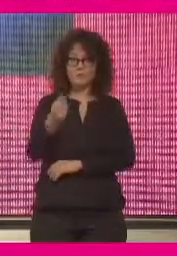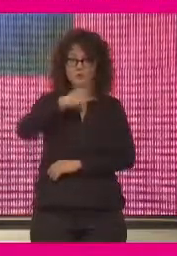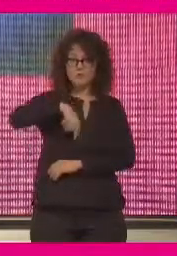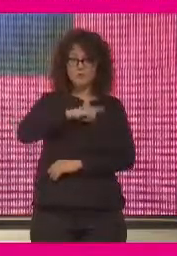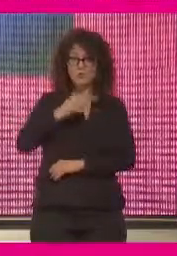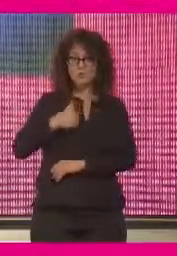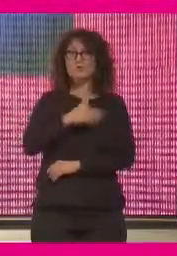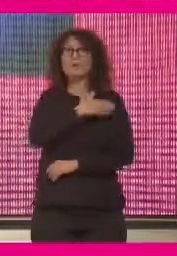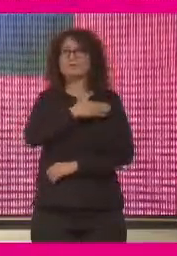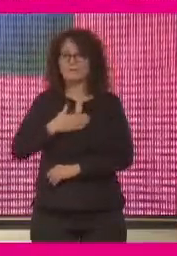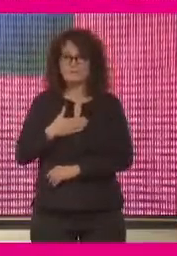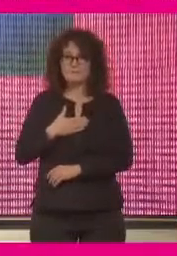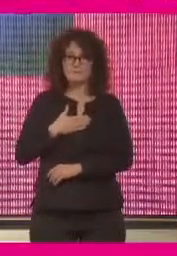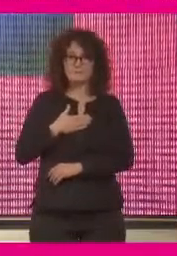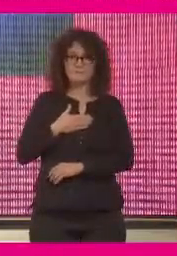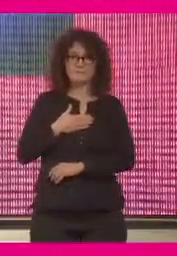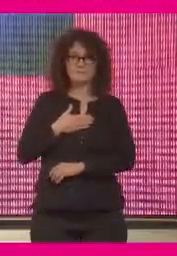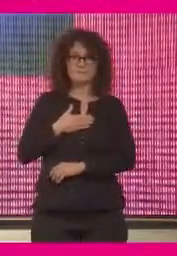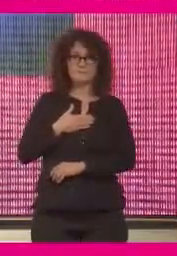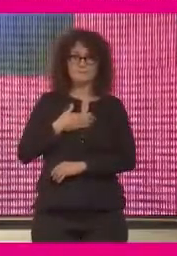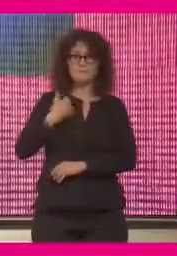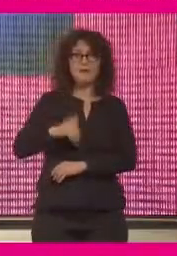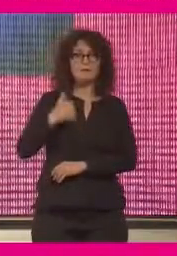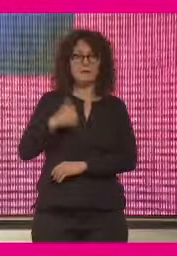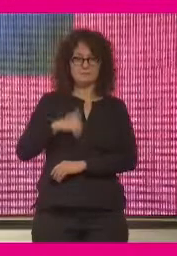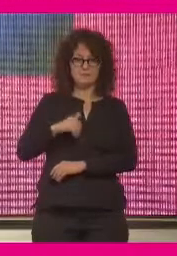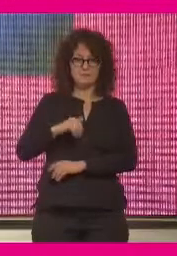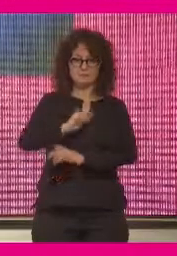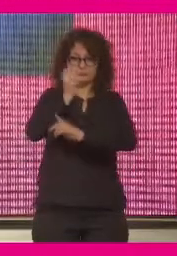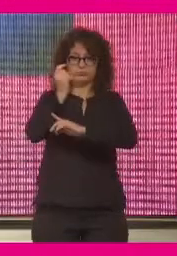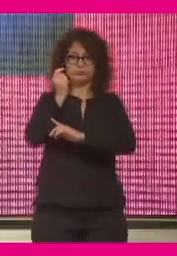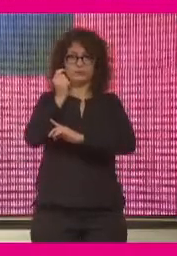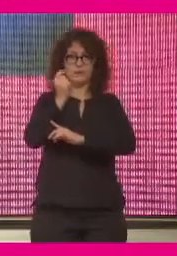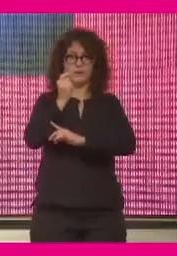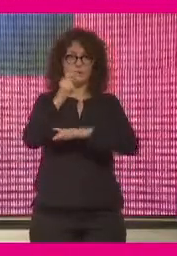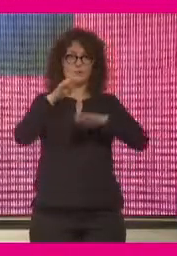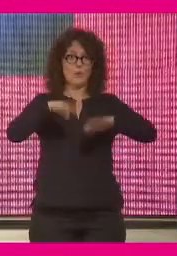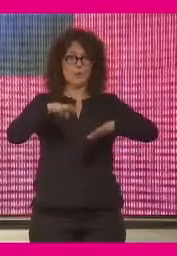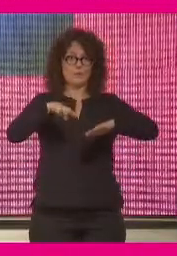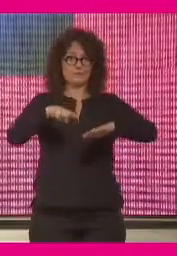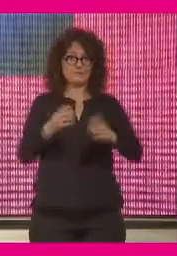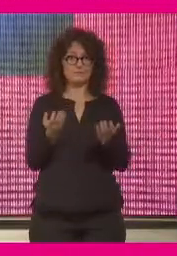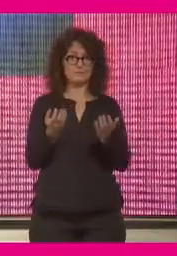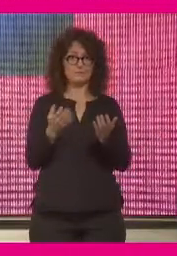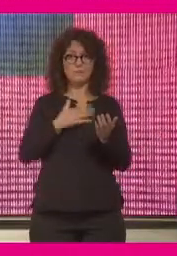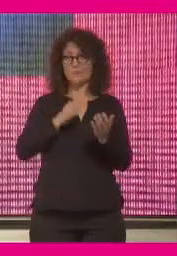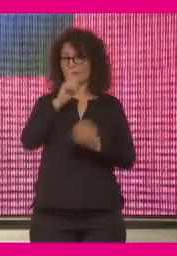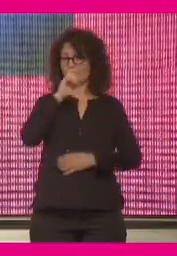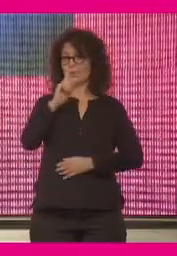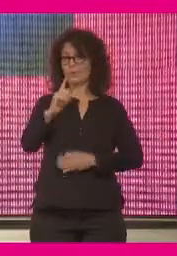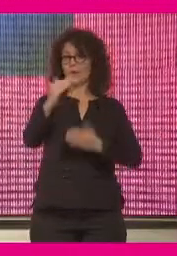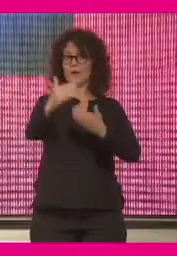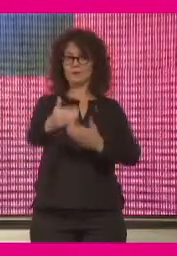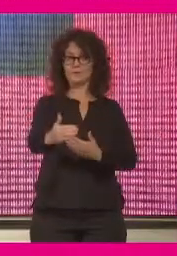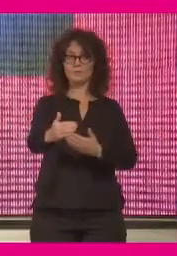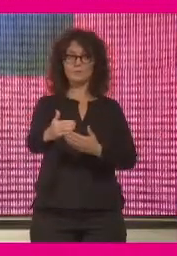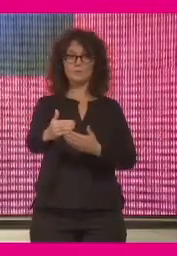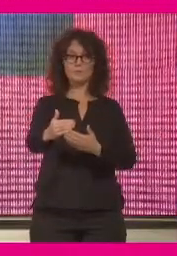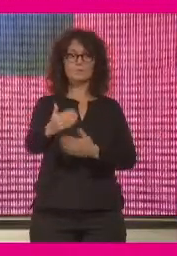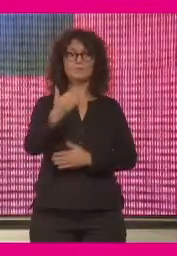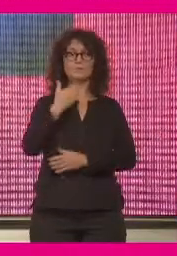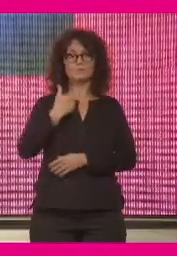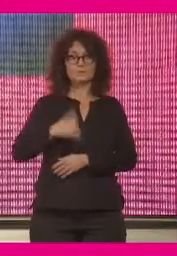queremos para allá, pero la estamos consiguiendo en apenas nueve meses, probablemente en un año y tendremos